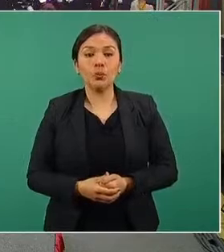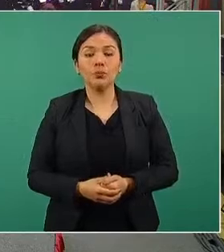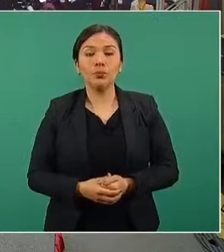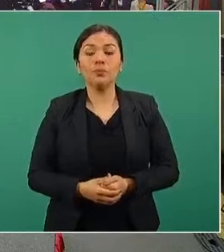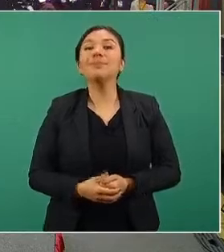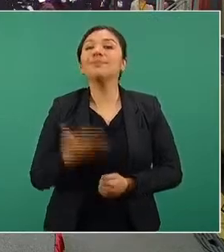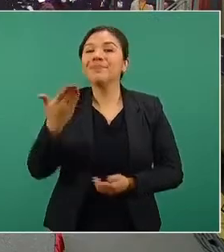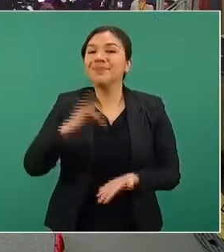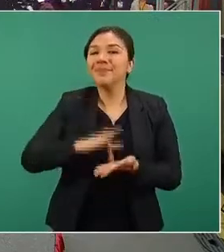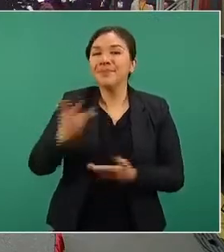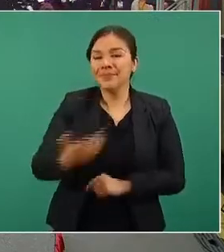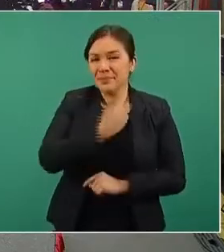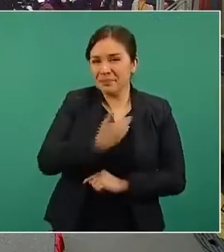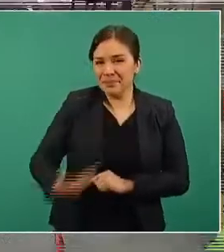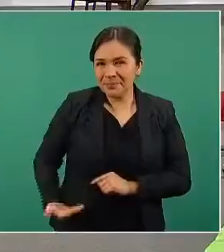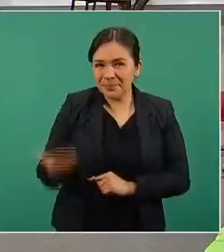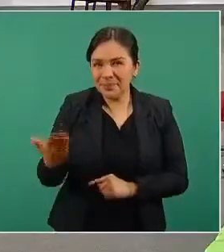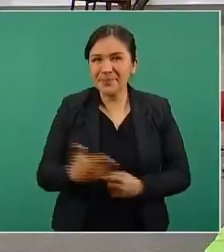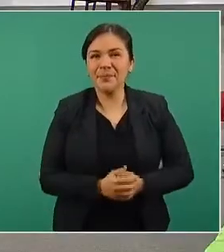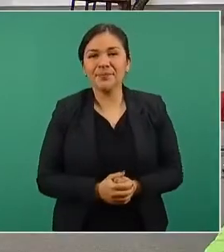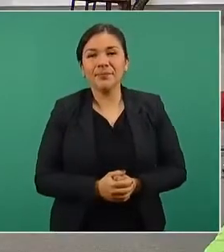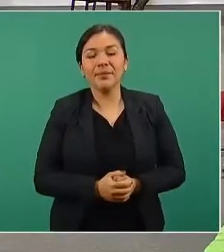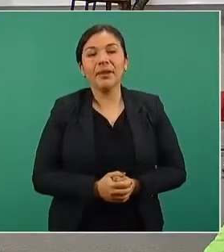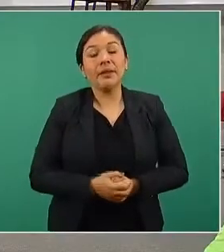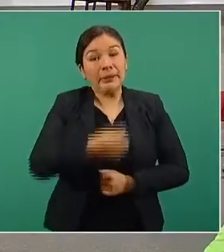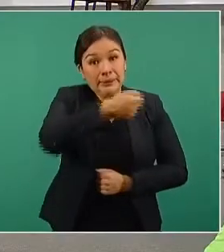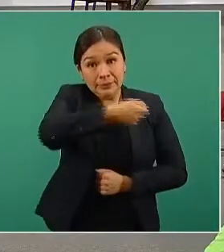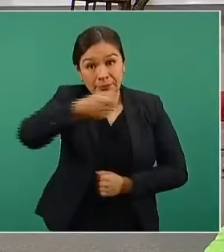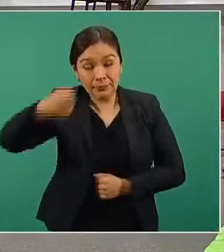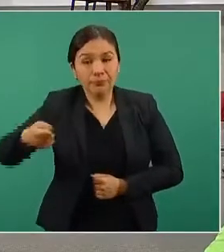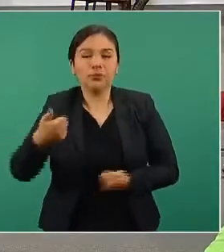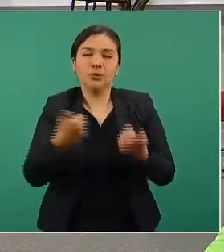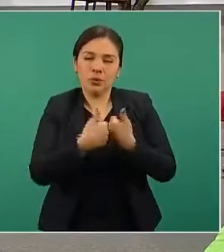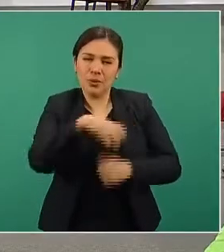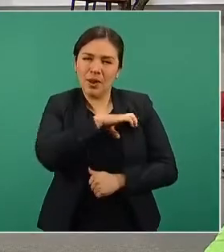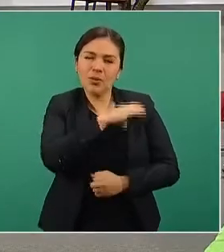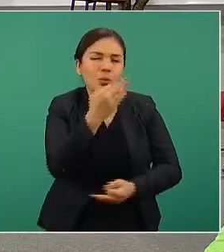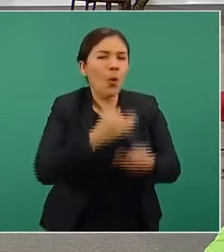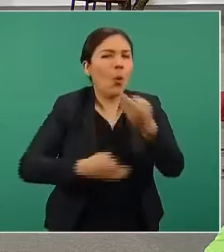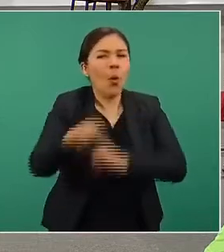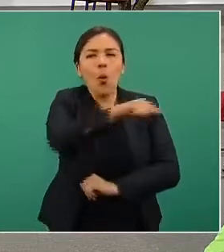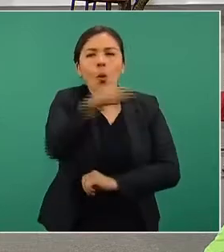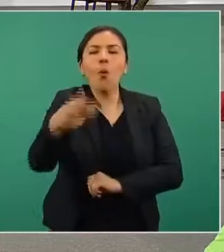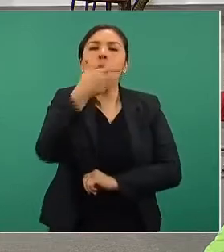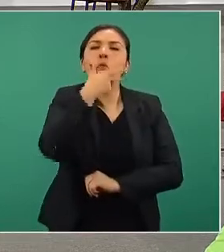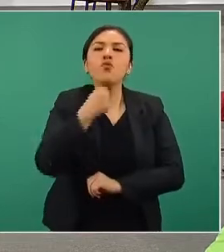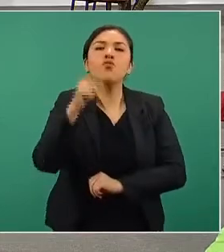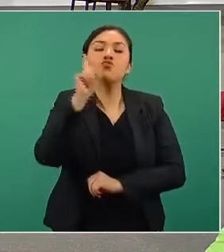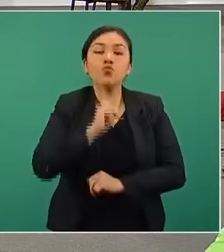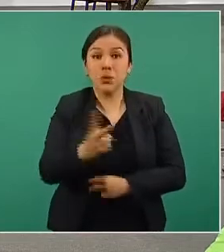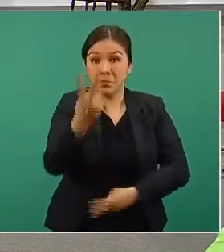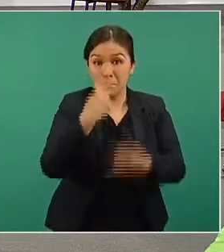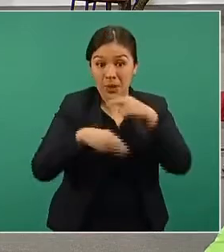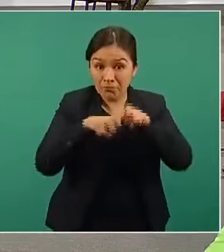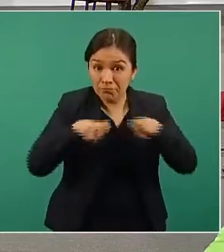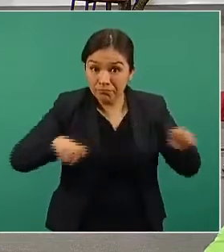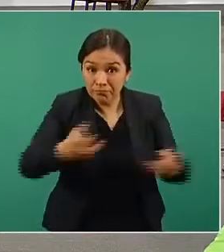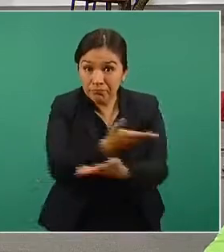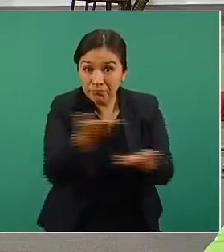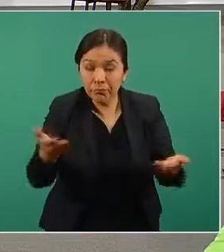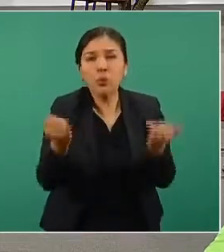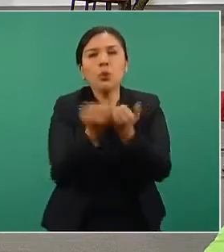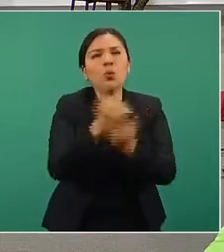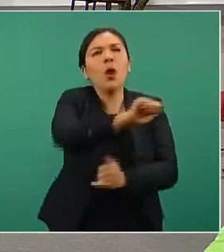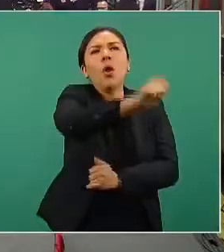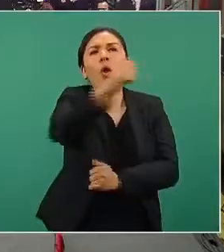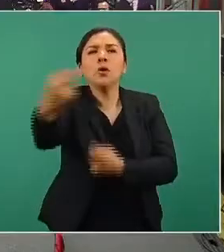Muchas gracias, señor presidente. Saludo con afecto a todas y todos ustedes, a los que están aquí y a los que nos escuchan